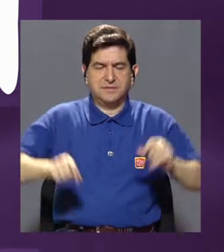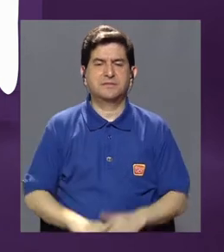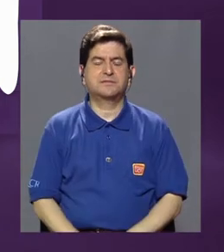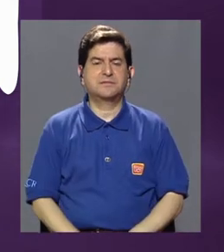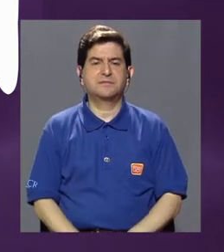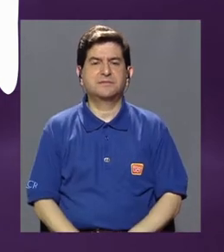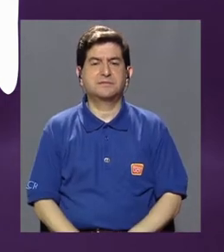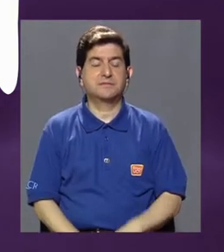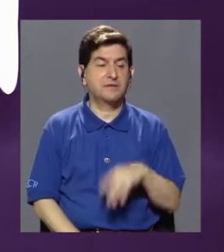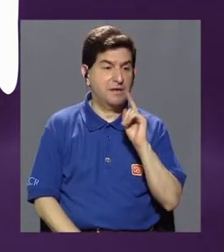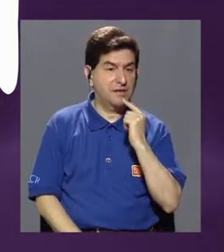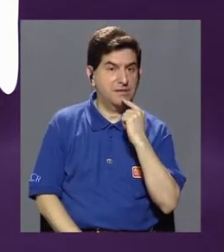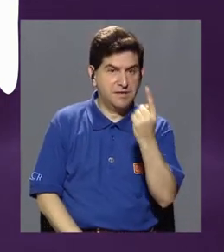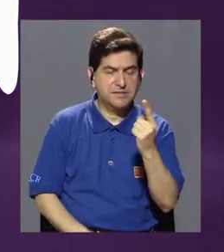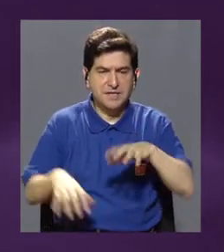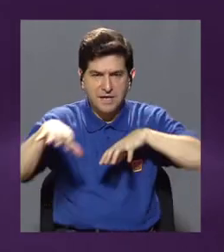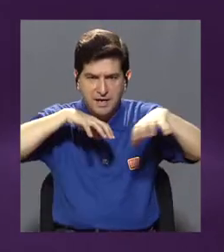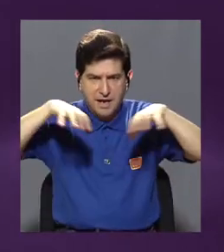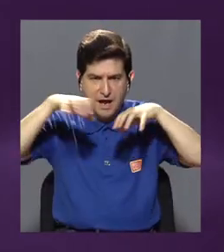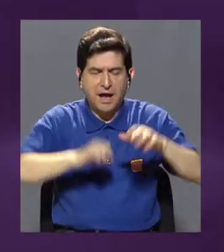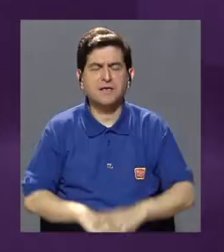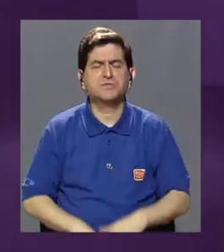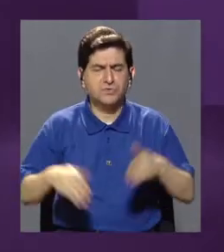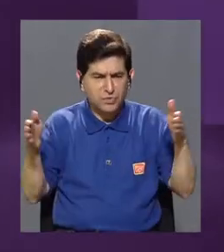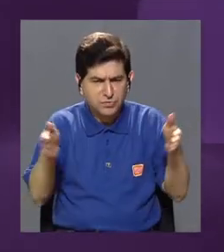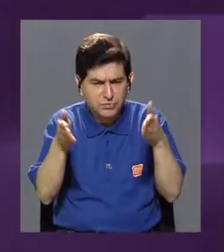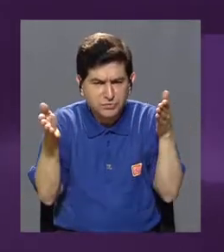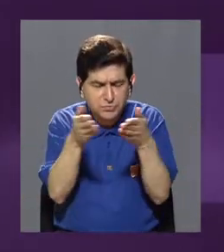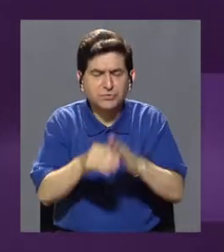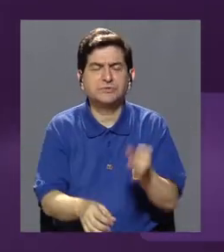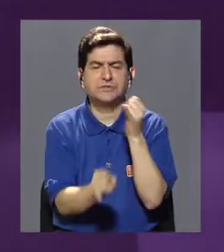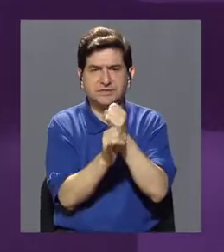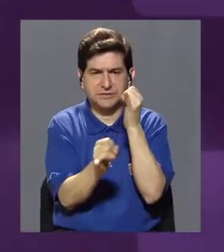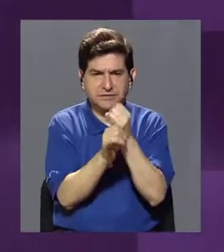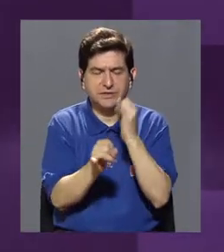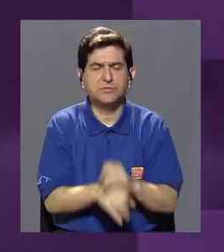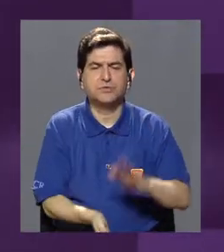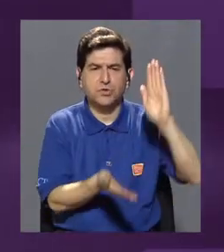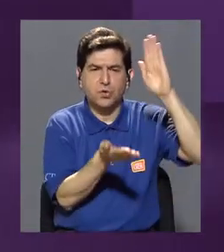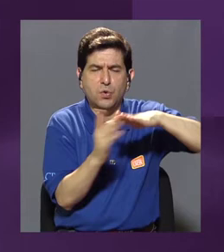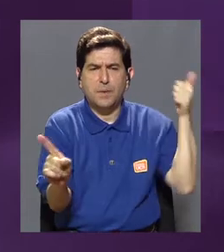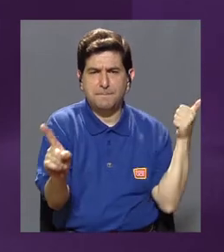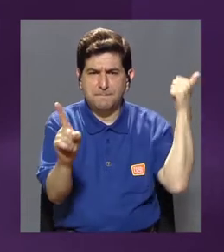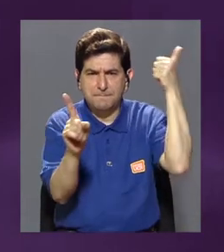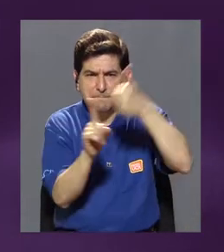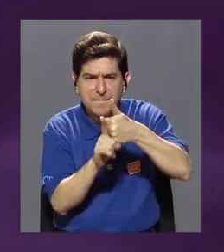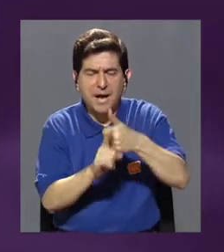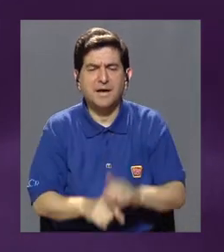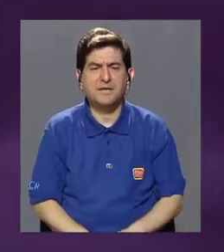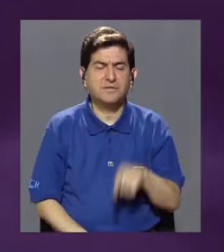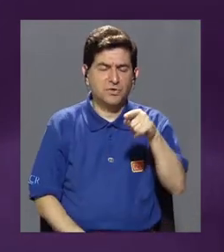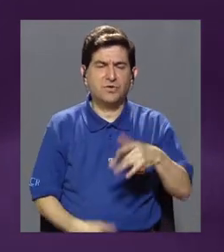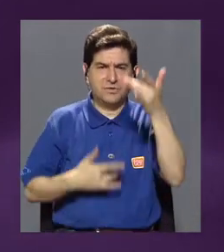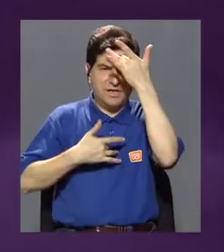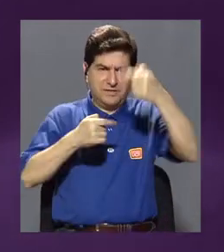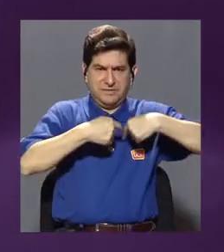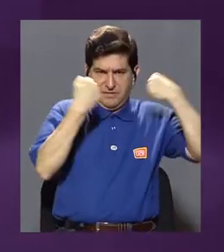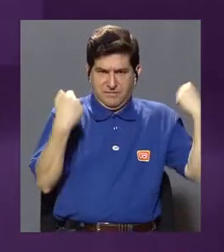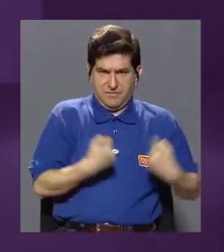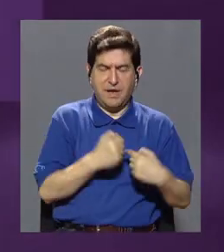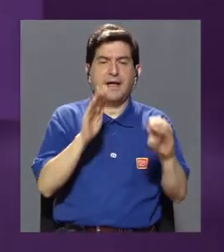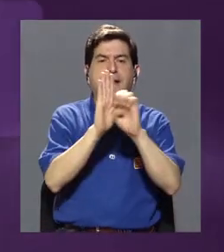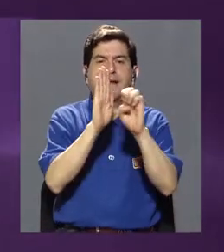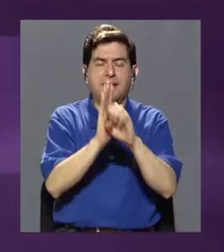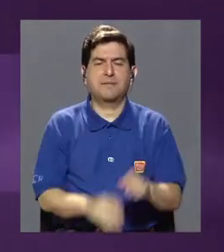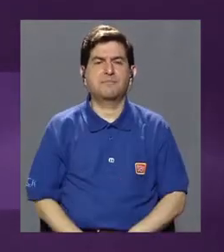incapacidad. Macaya comentó algunas de las acciones que ha puesto en marcha la institución para reducir el impacto de las